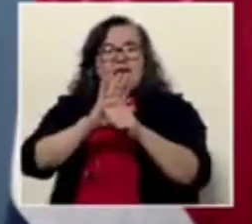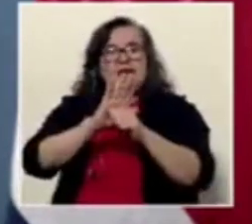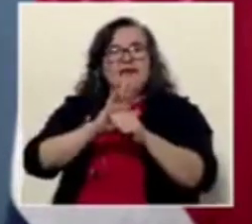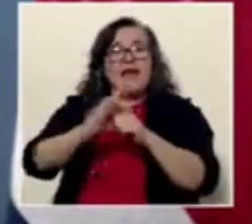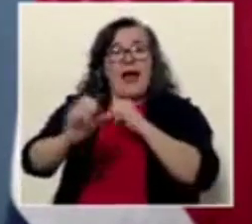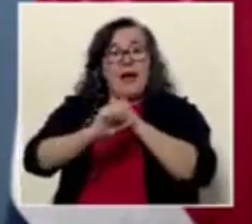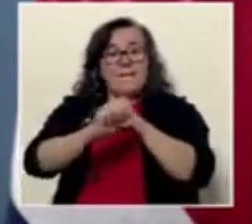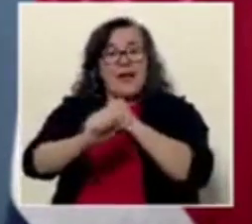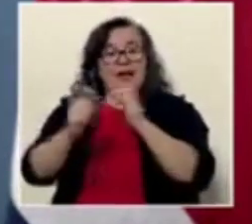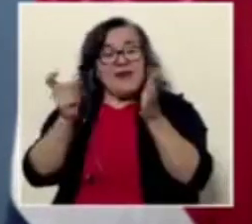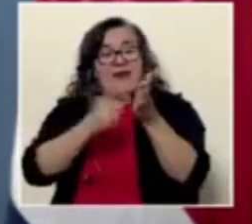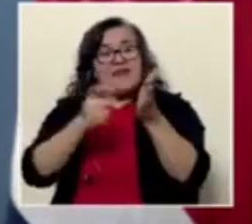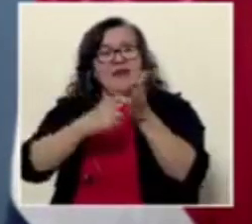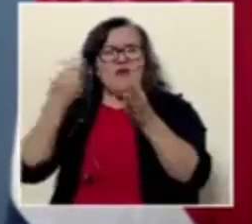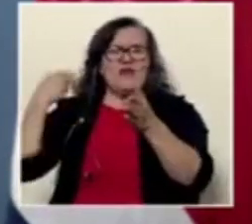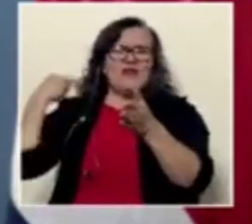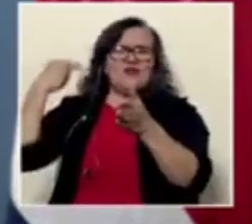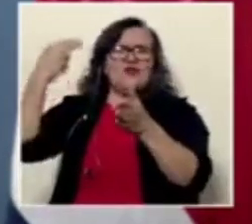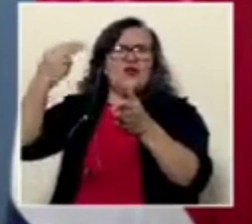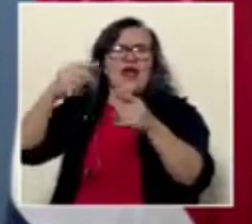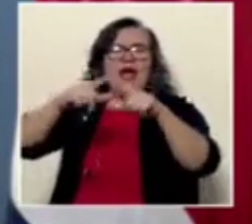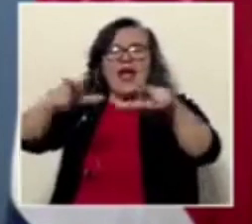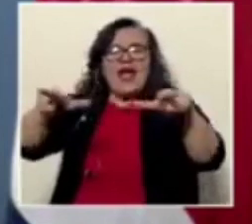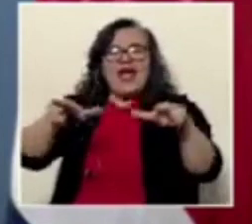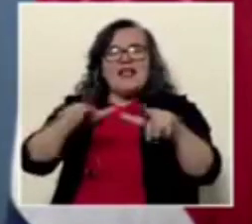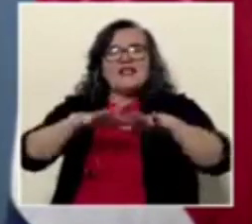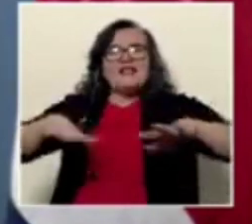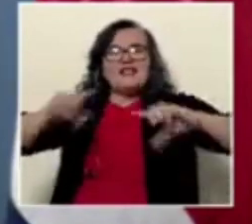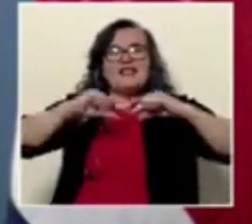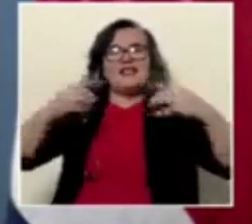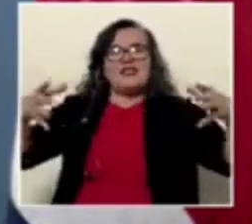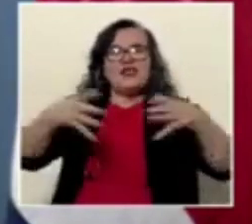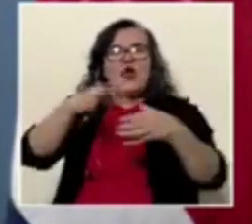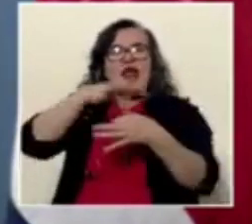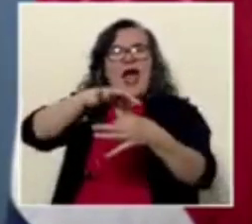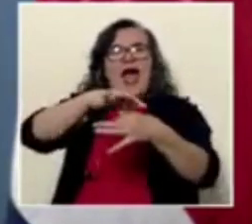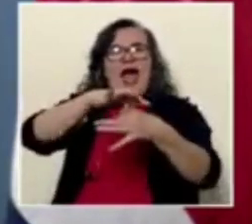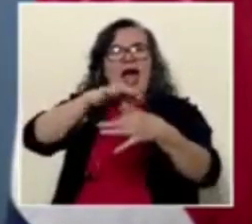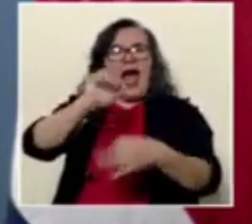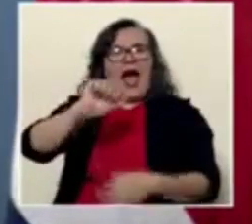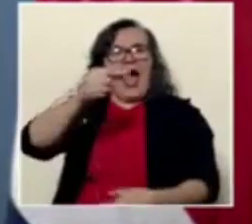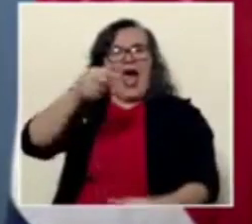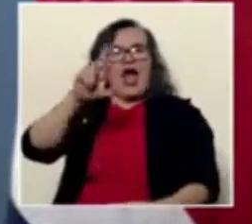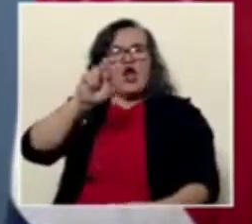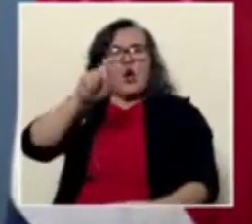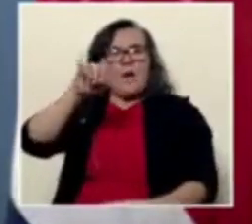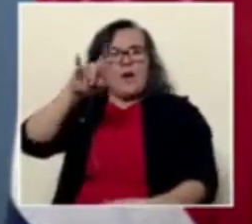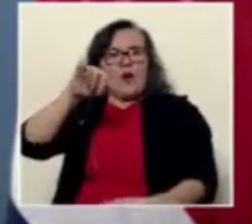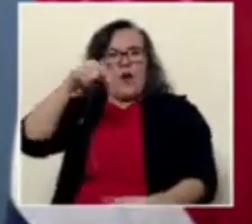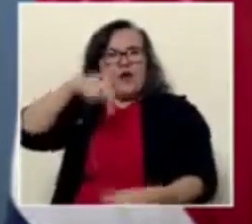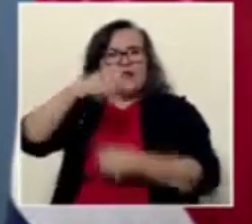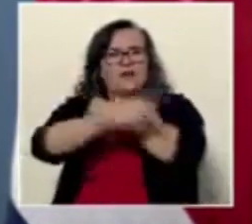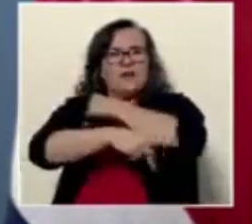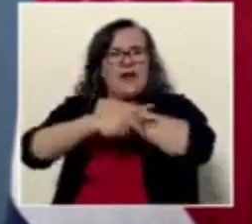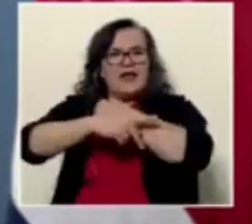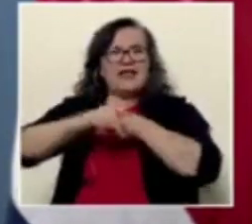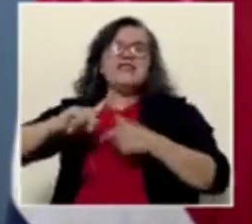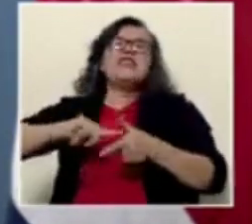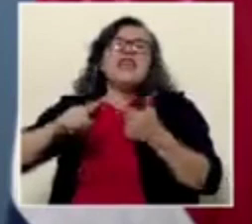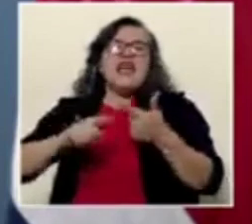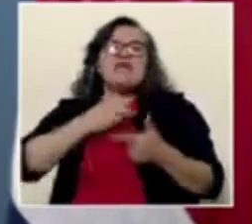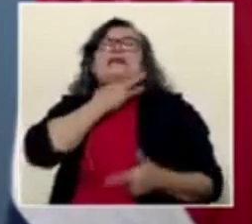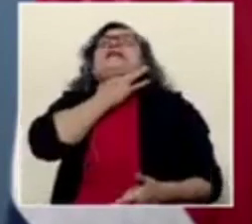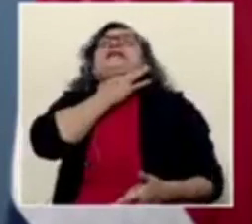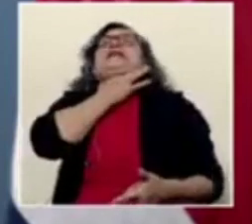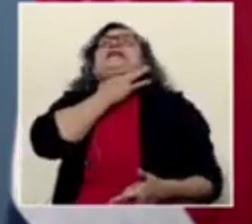histórica con el sector agropecuario de este país, que ha estado con la rodilla en el pescuezo,